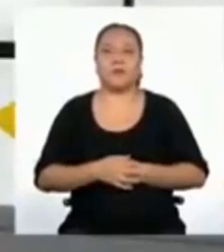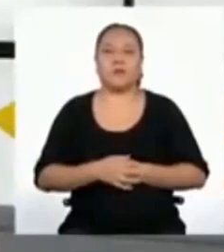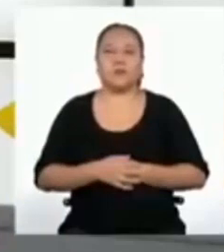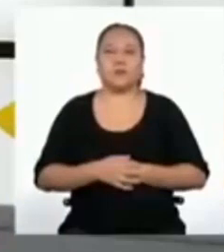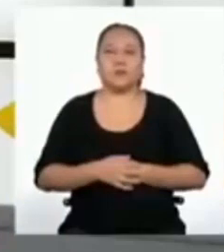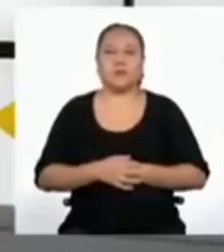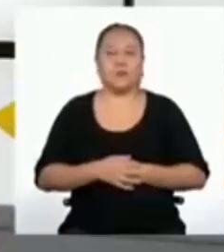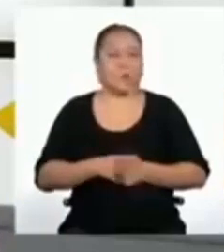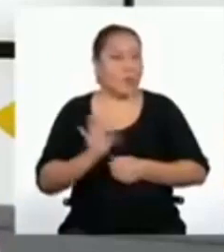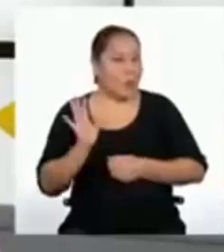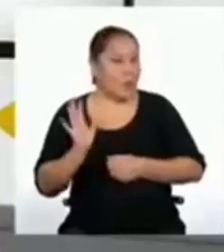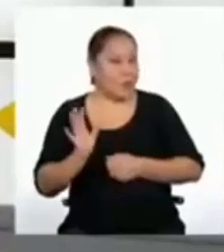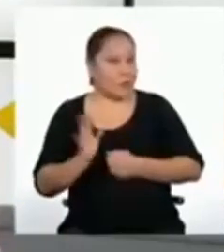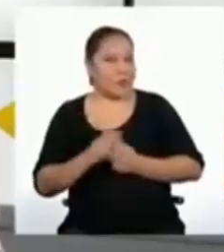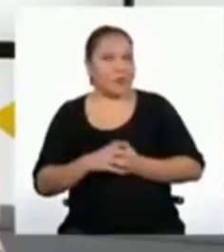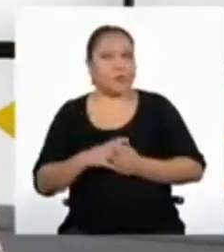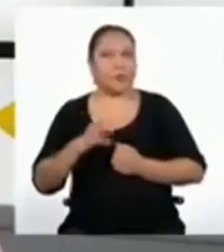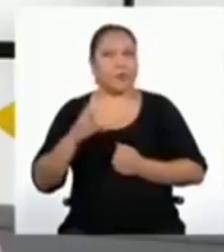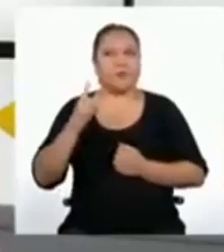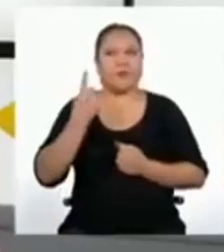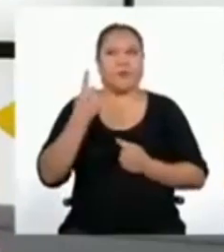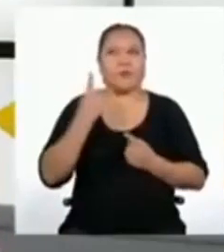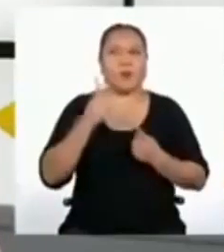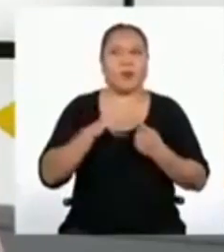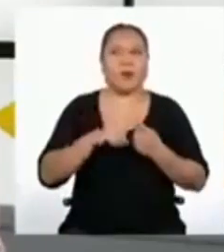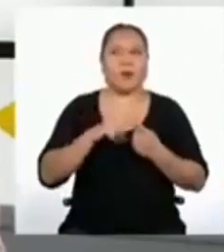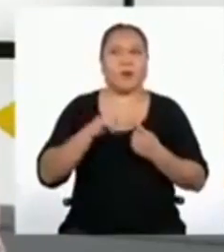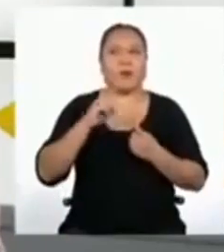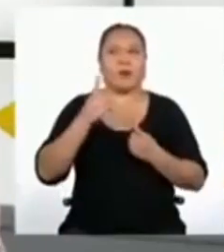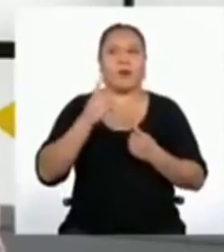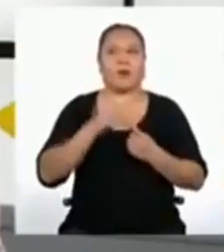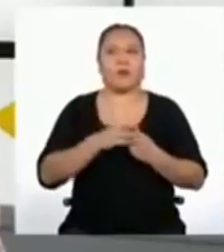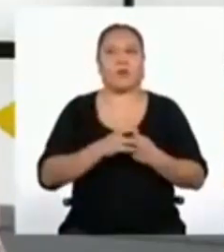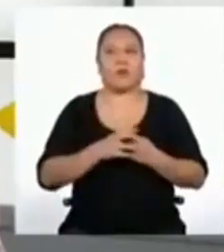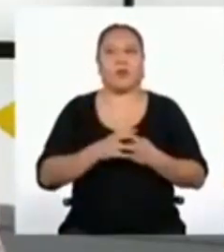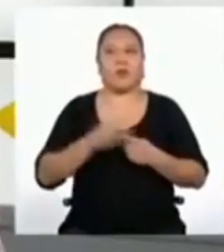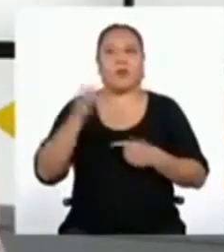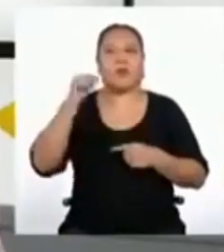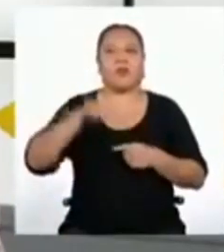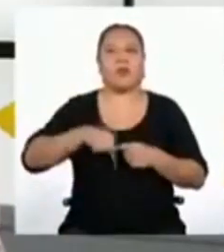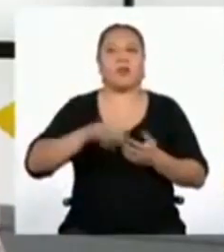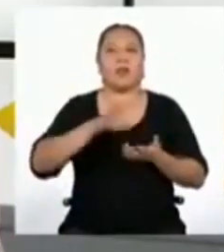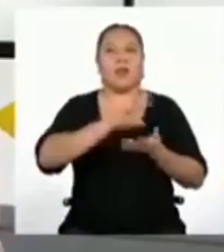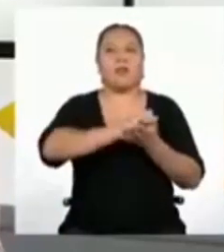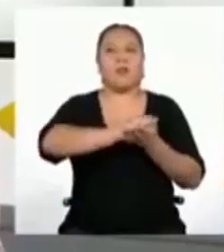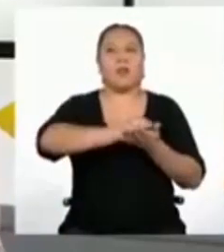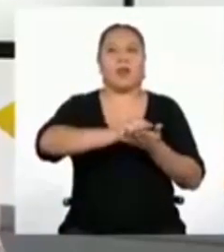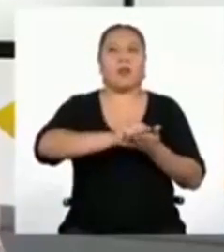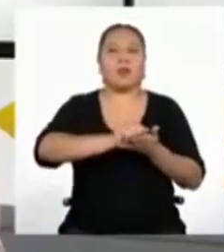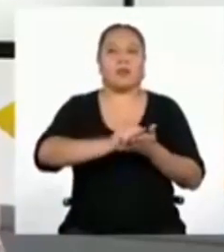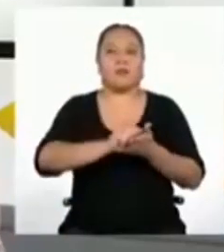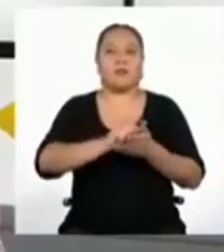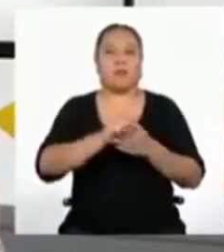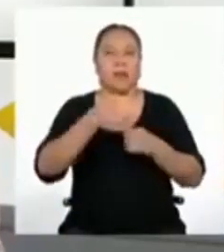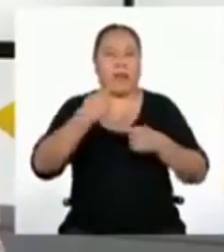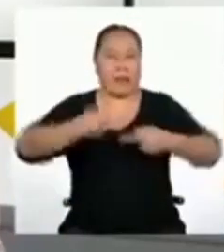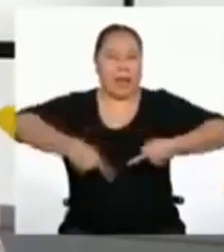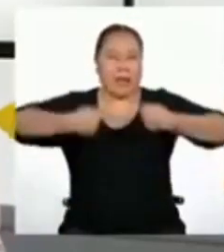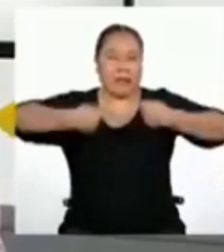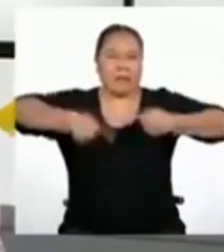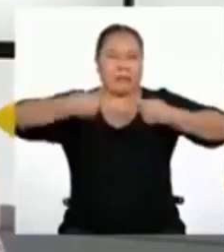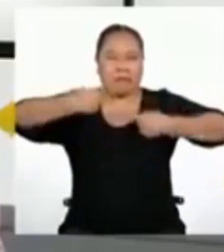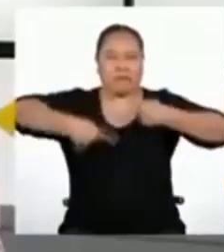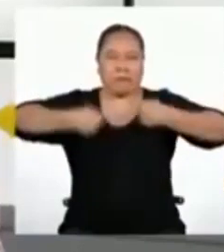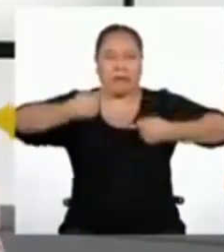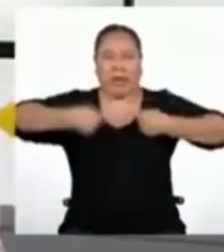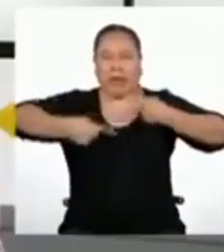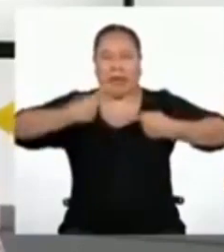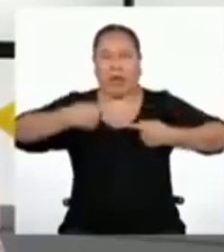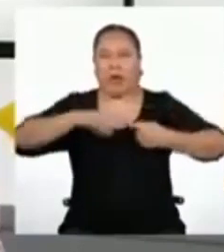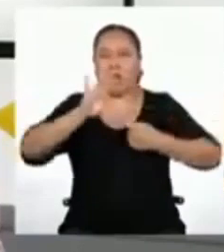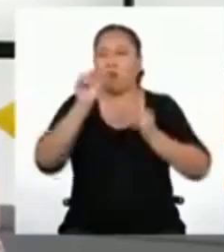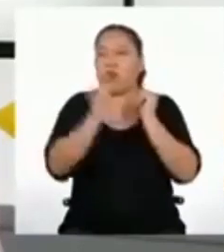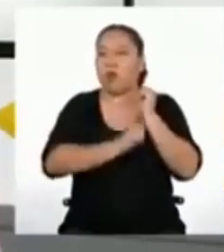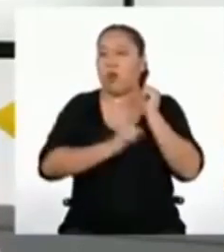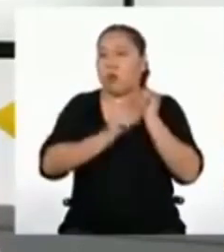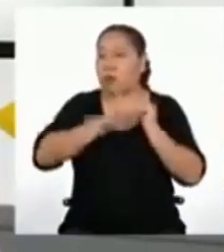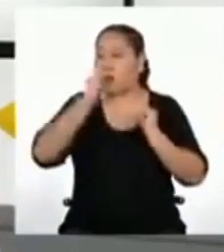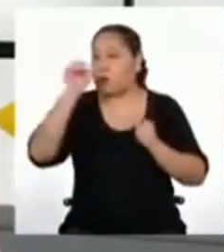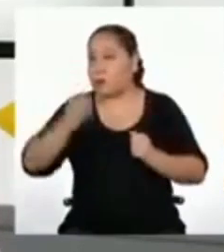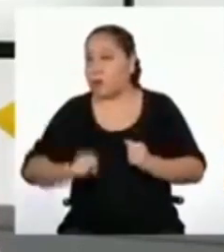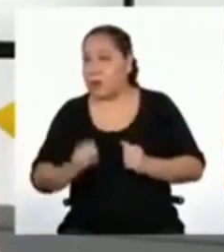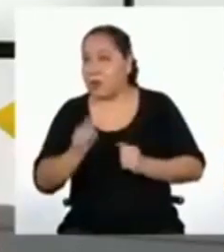A ver, primera pregunta. Durante este mes, ¿te has peleado con tu hermano? ¿Sí o no?